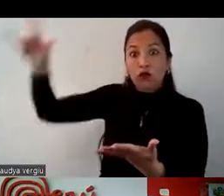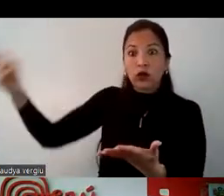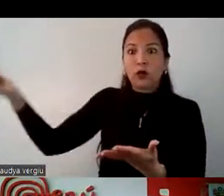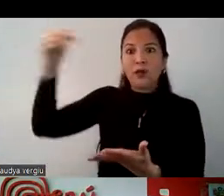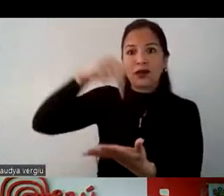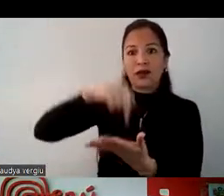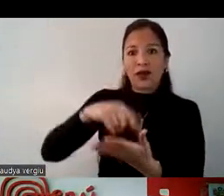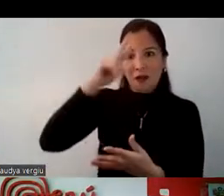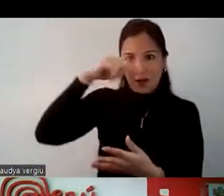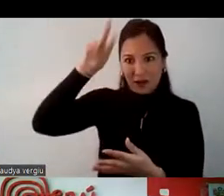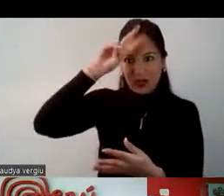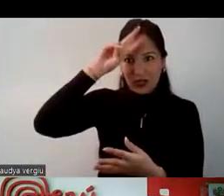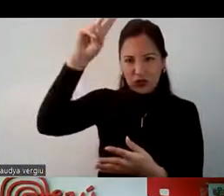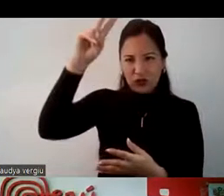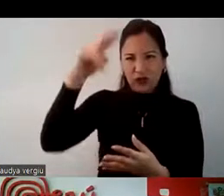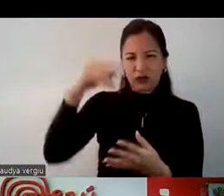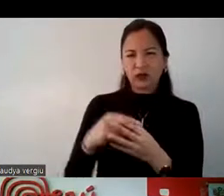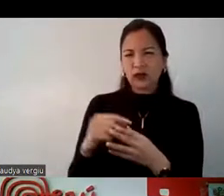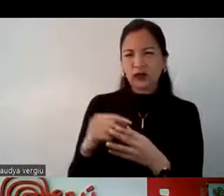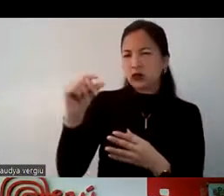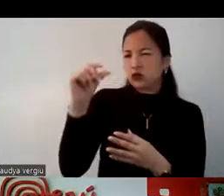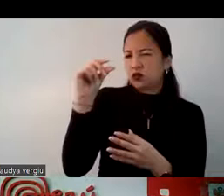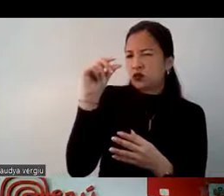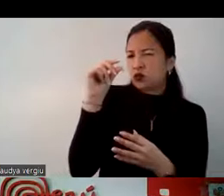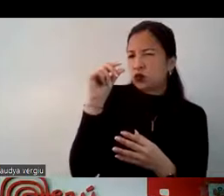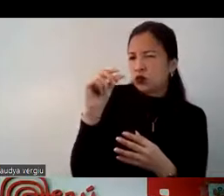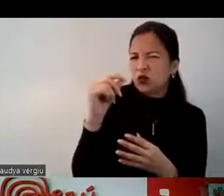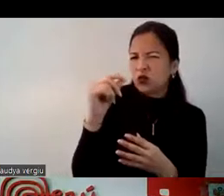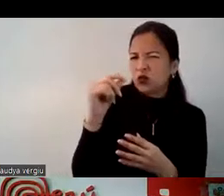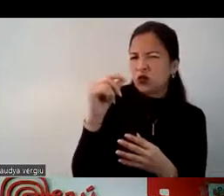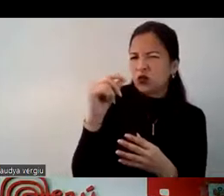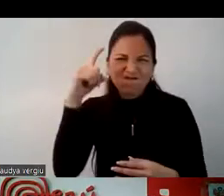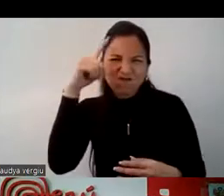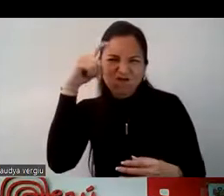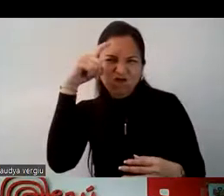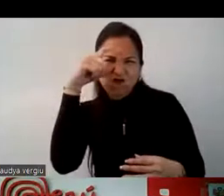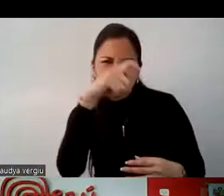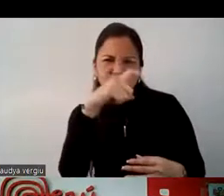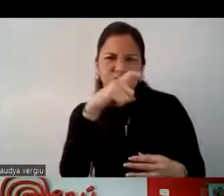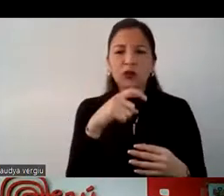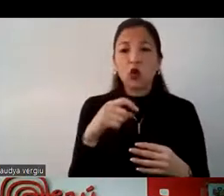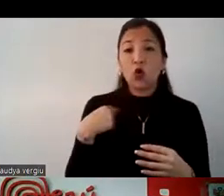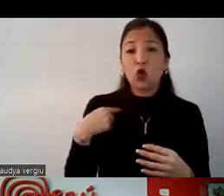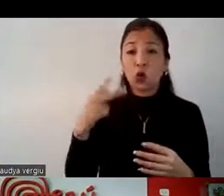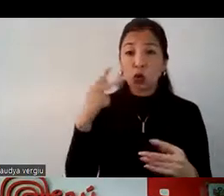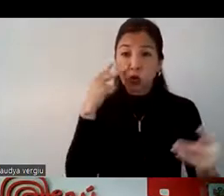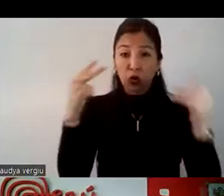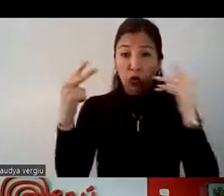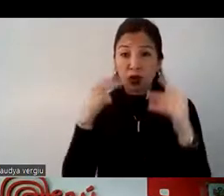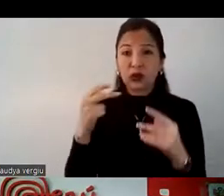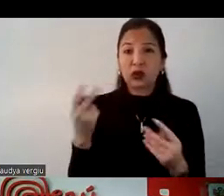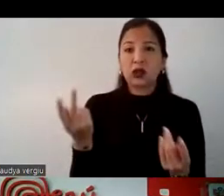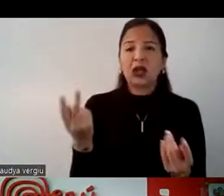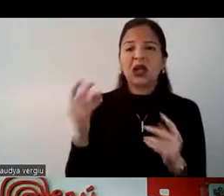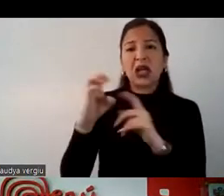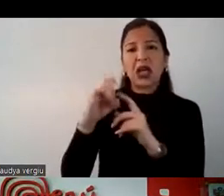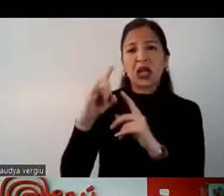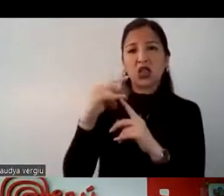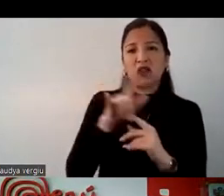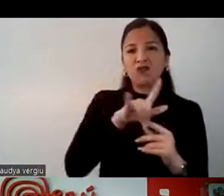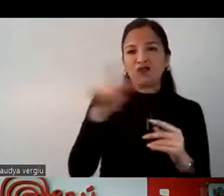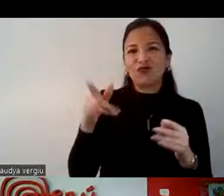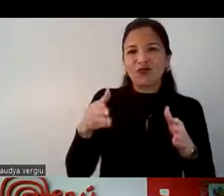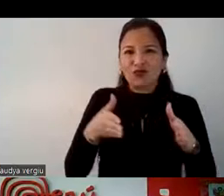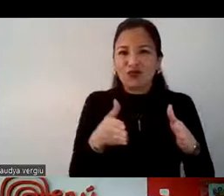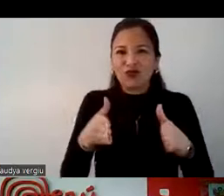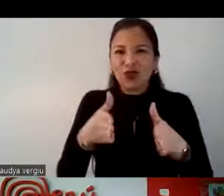Es muy poco, muy poco usual o muy complicado que un turista, por ejemplo, de Quito, vaya en